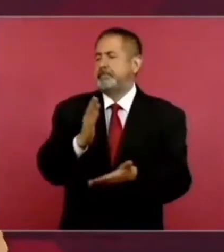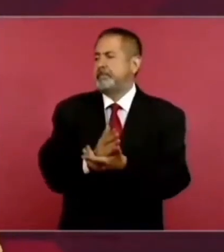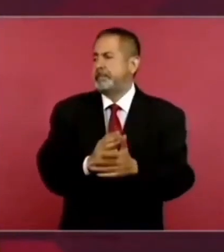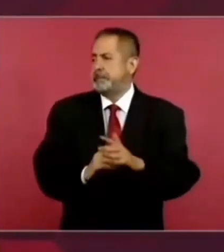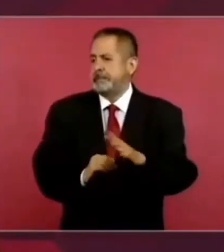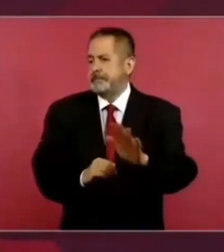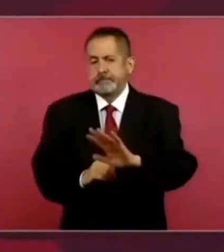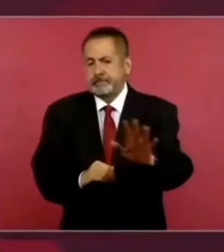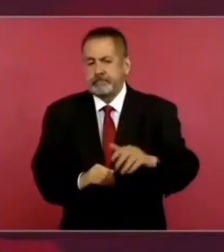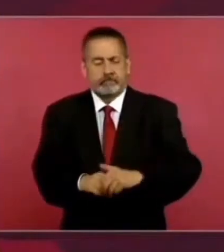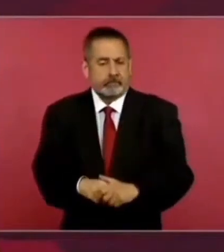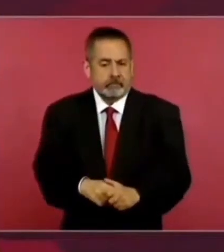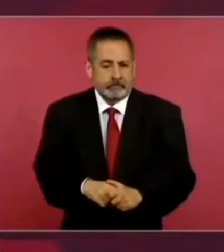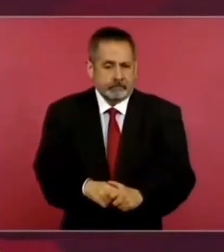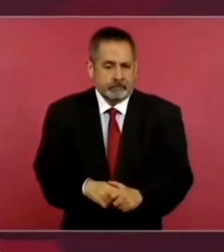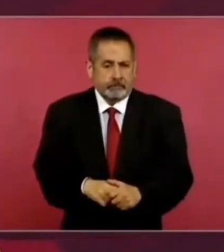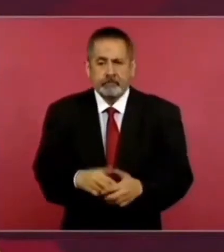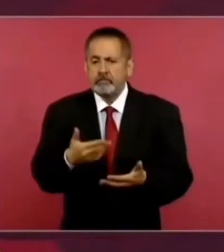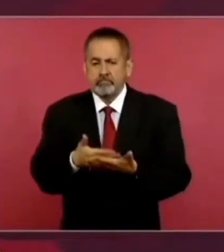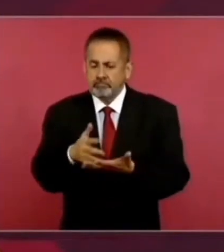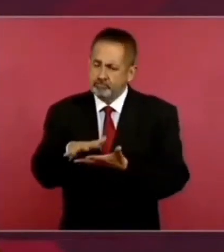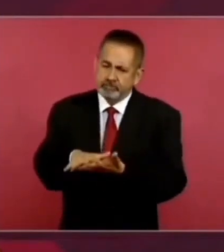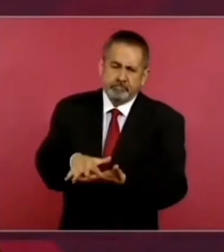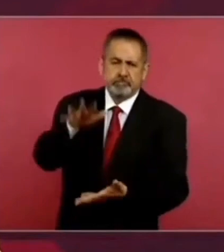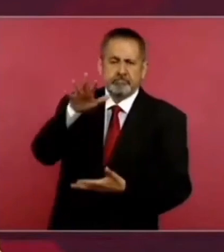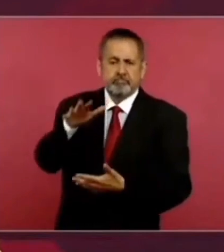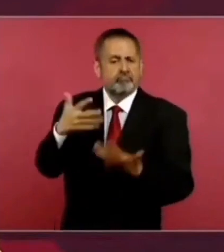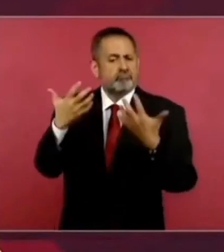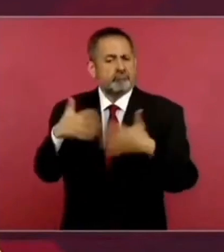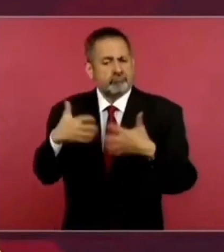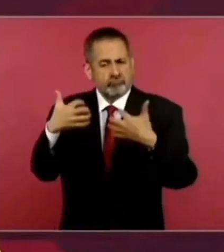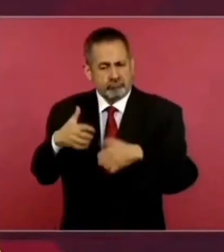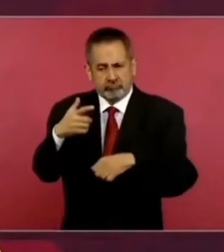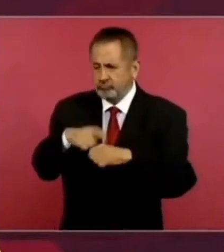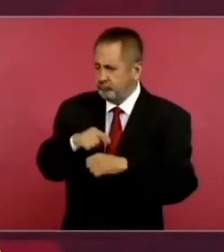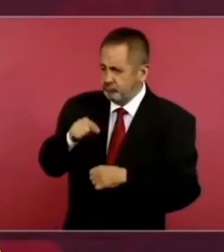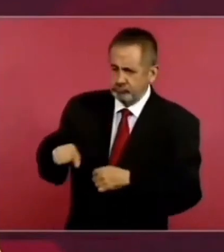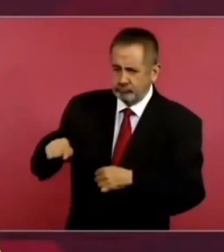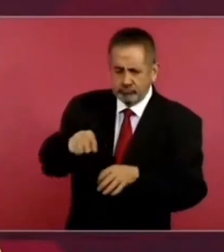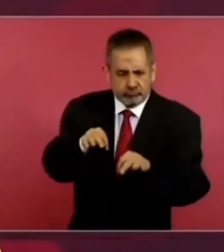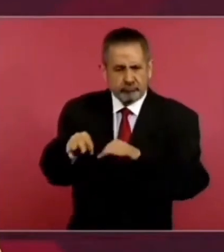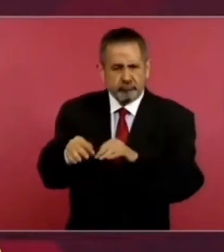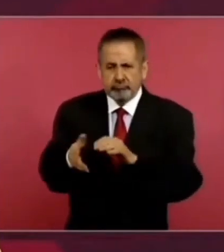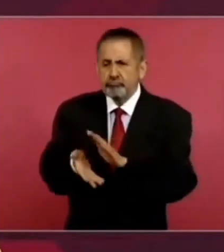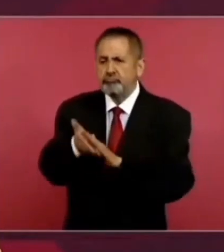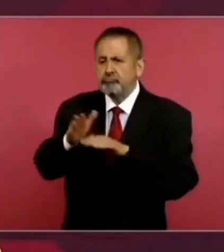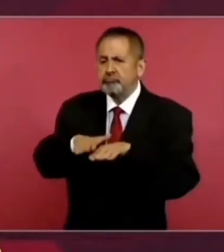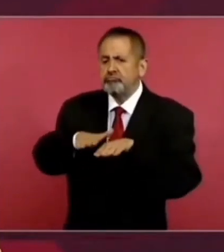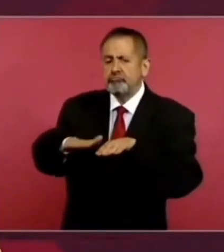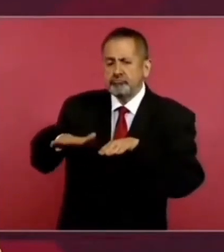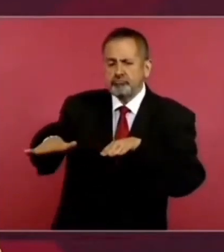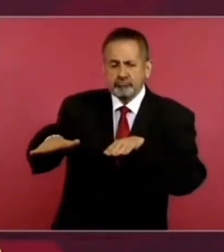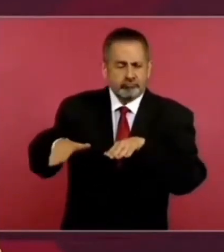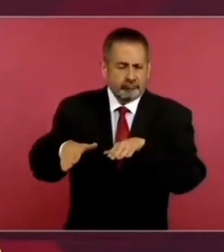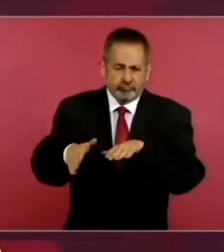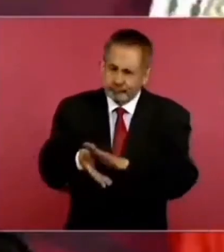Ahora la mayoría de las empresas que están trabajando, construyendo carreteras,